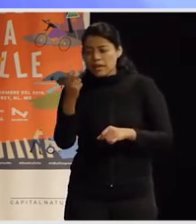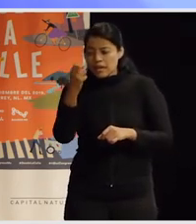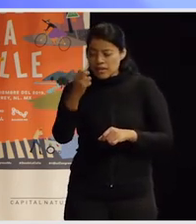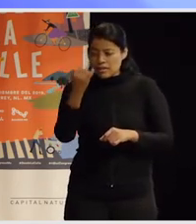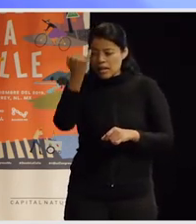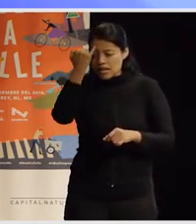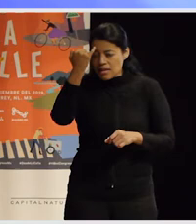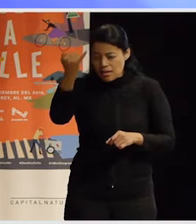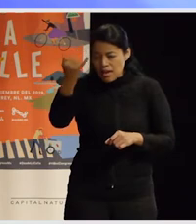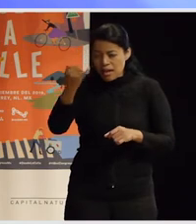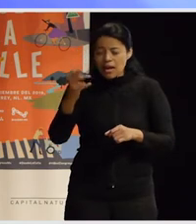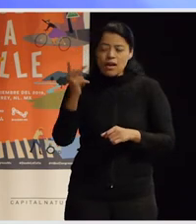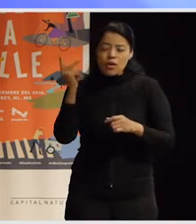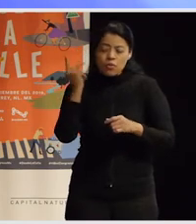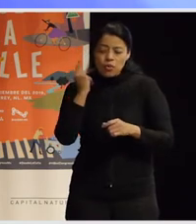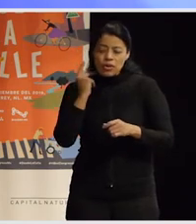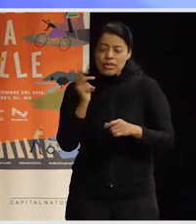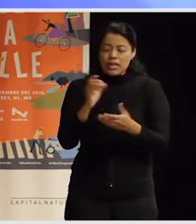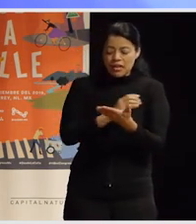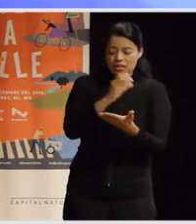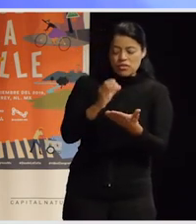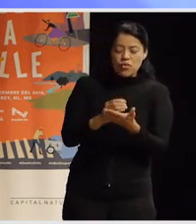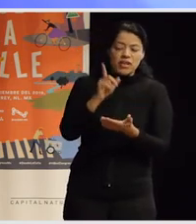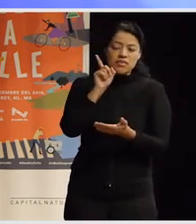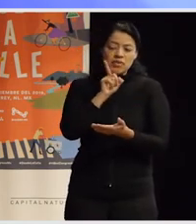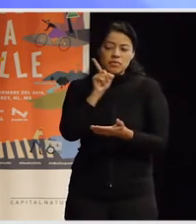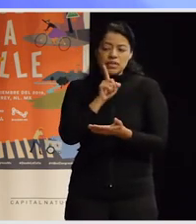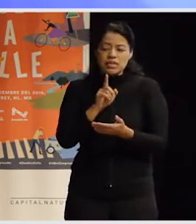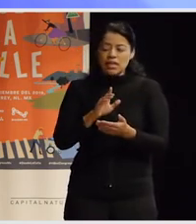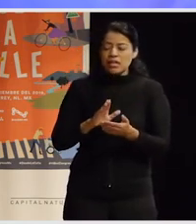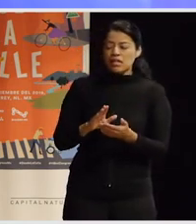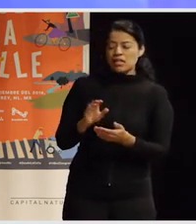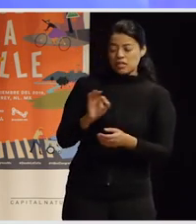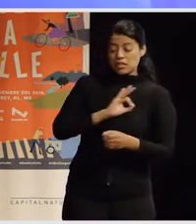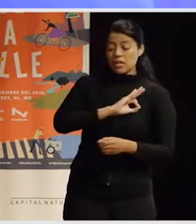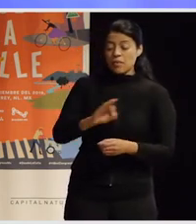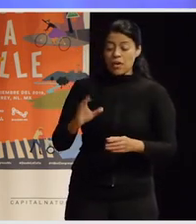política de ciudades feministas mucho más aterrizable.